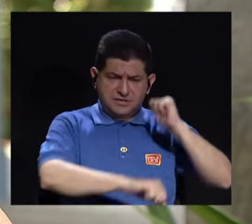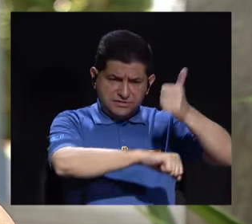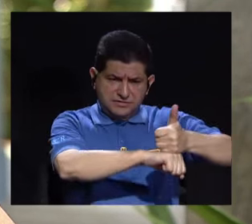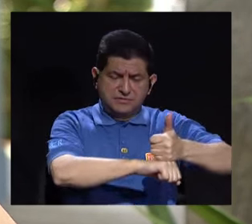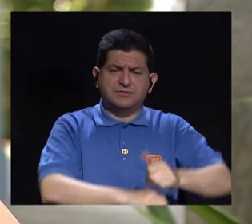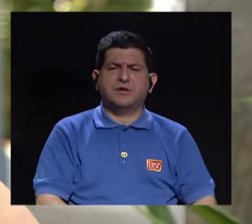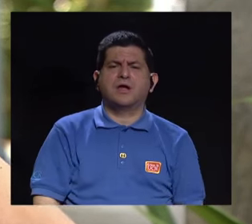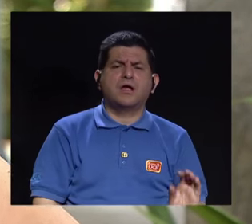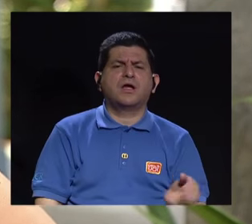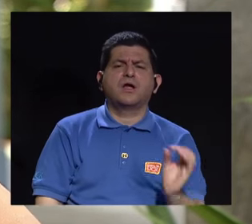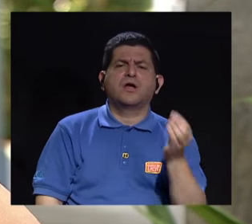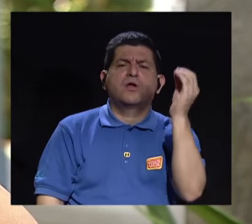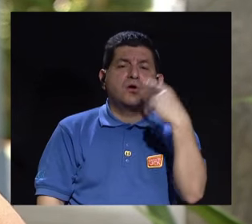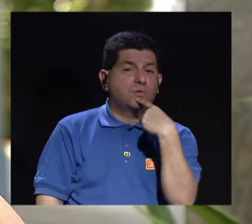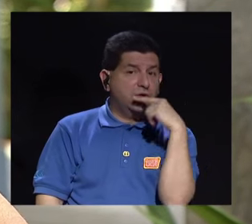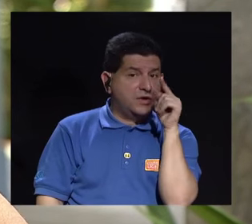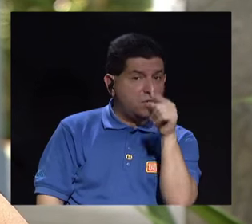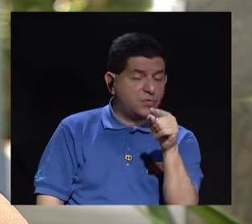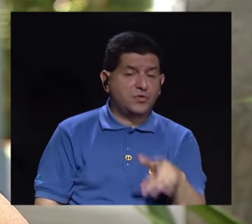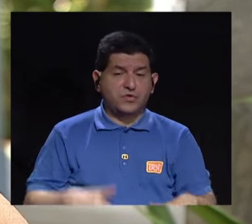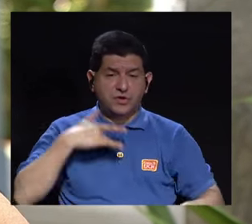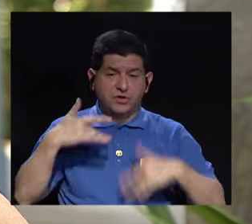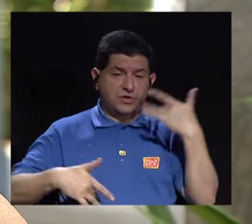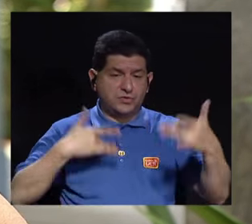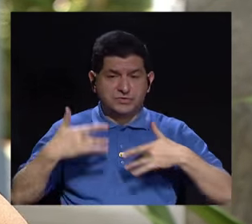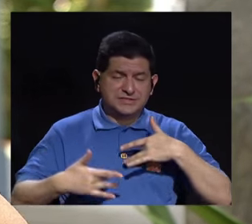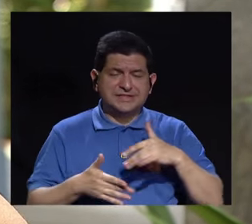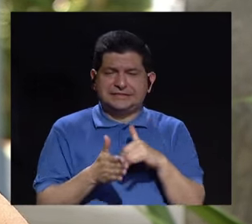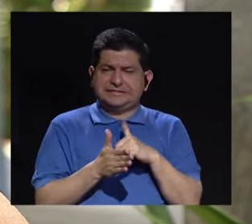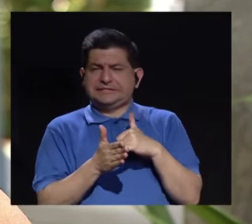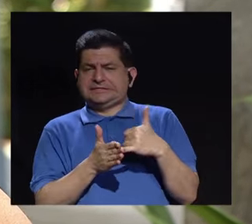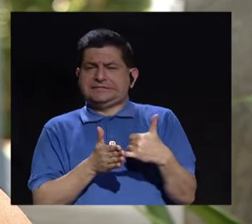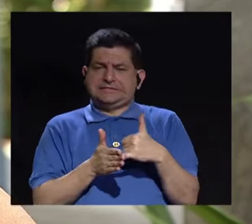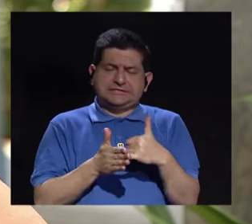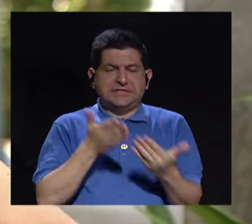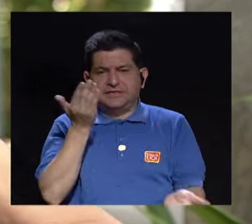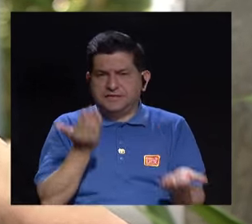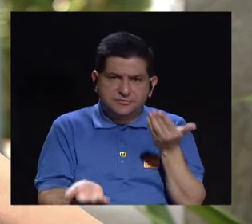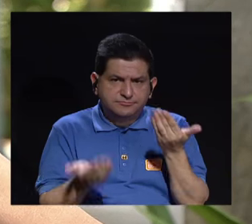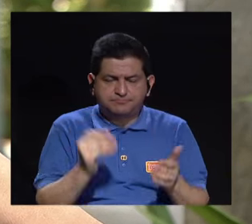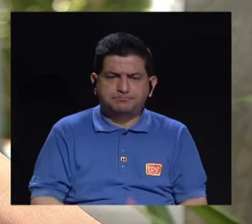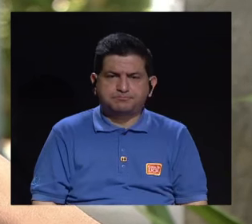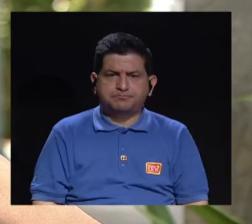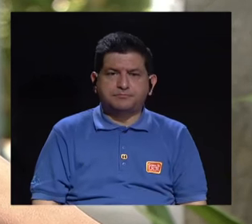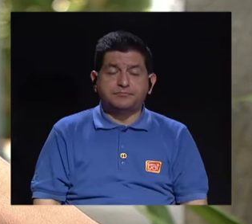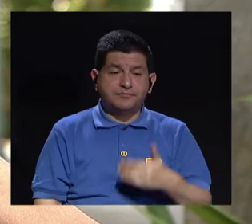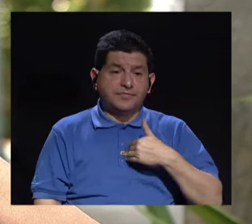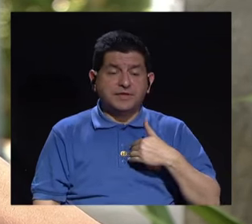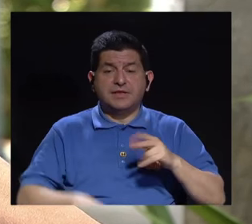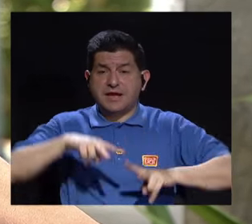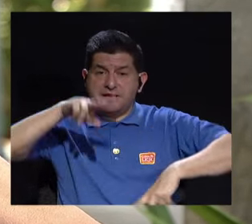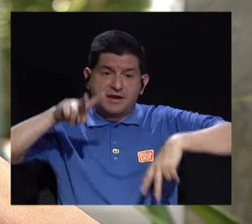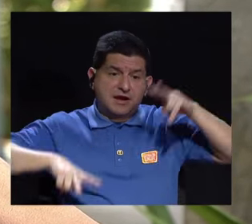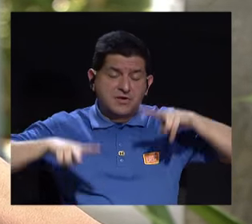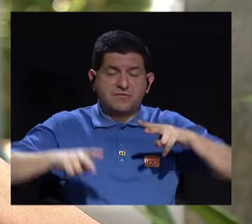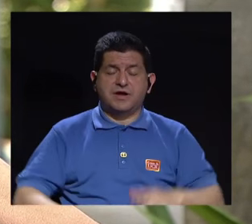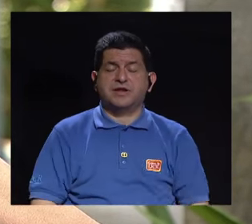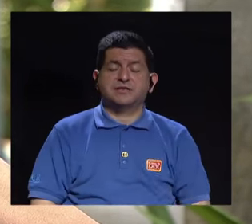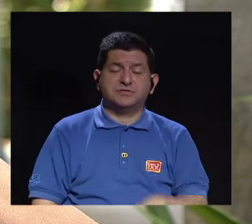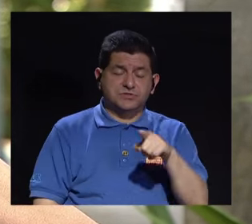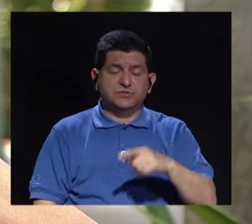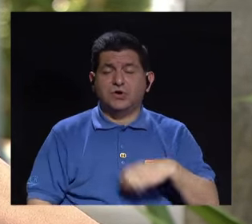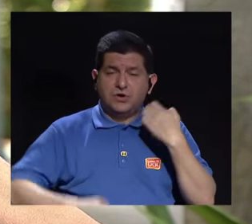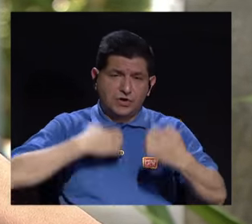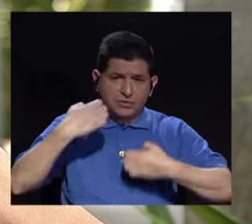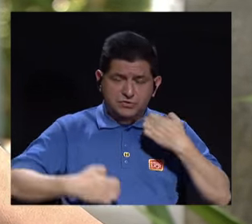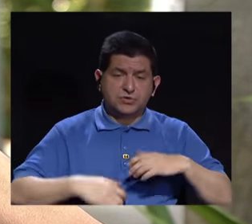el adolescente, como bien usted dijo, se siente vulnerable, también tiene unas oscilaciones anímicas importantes,